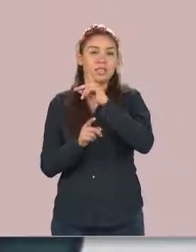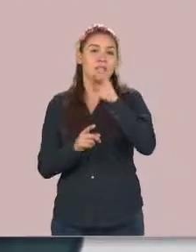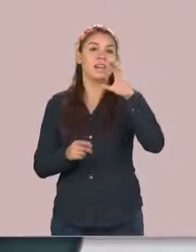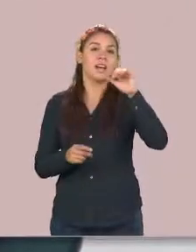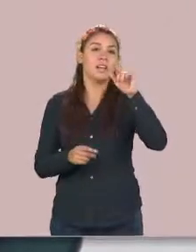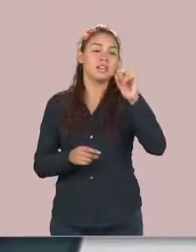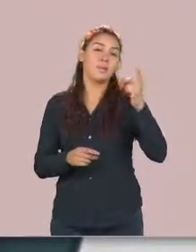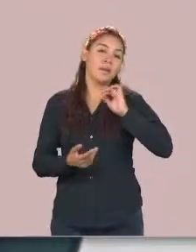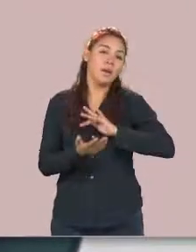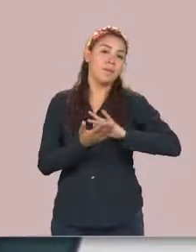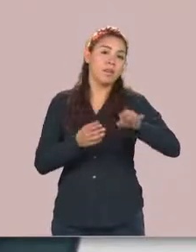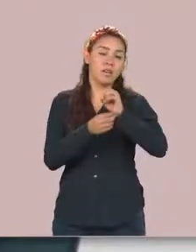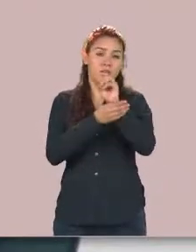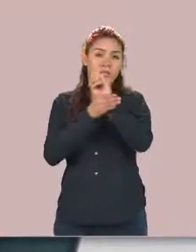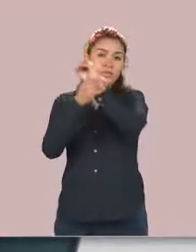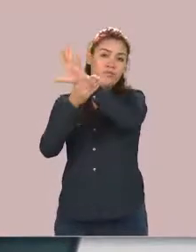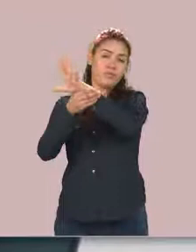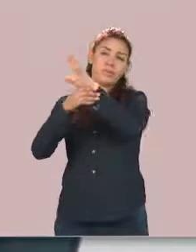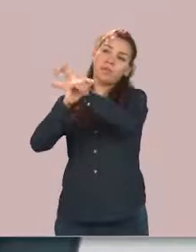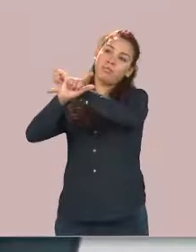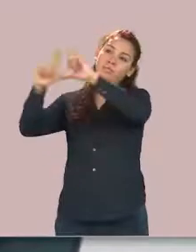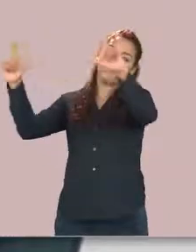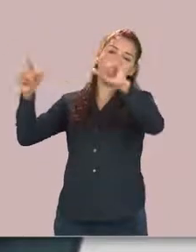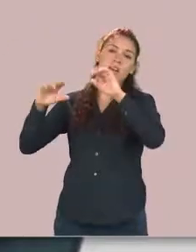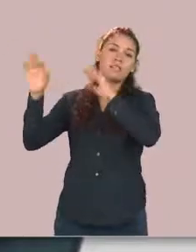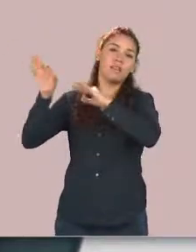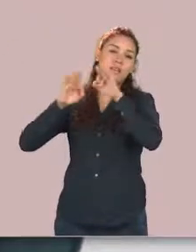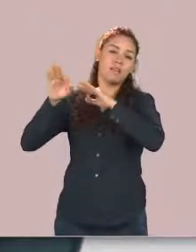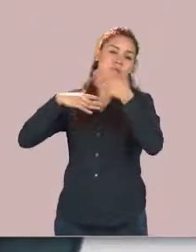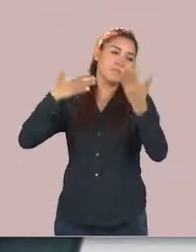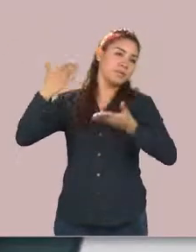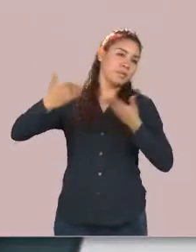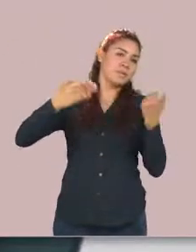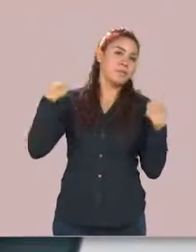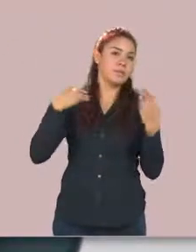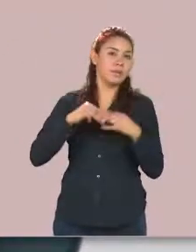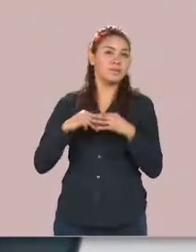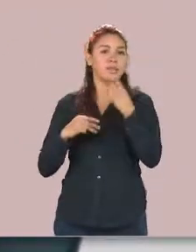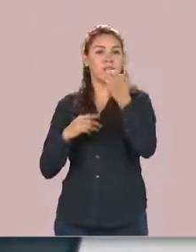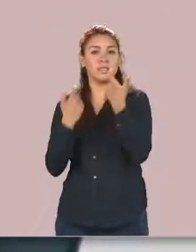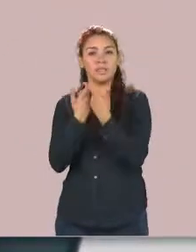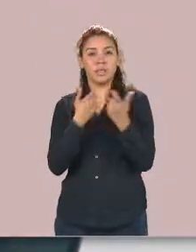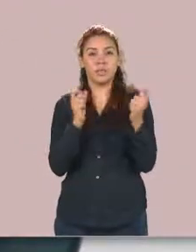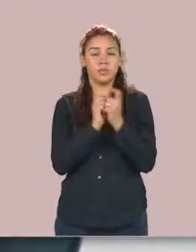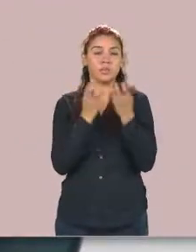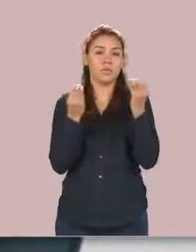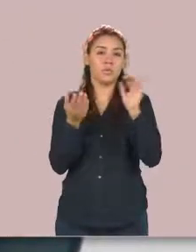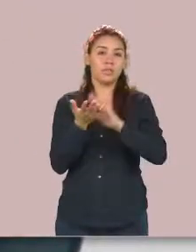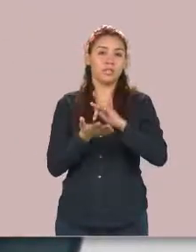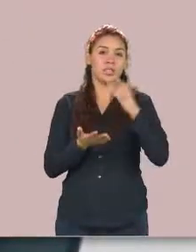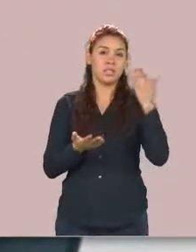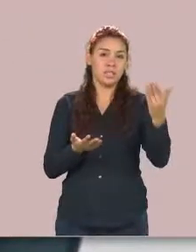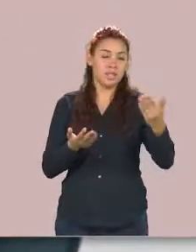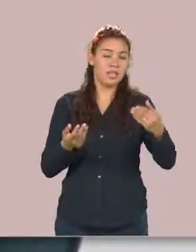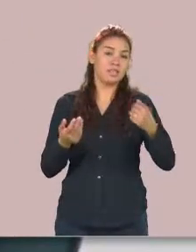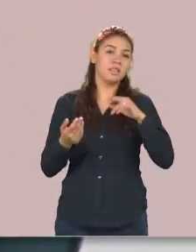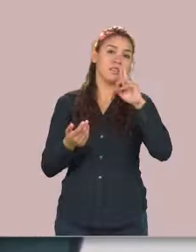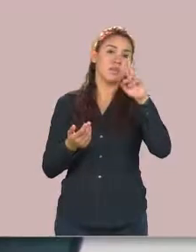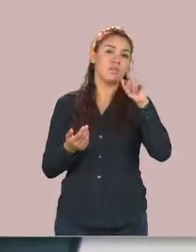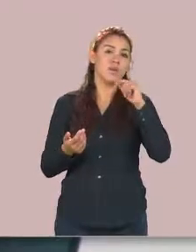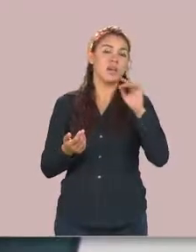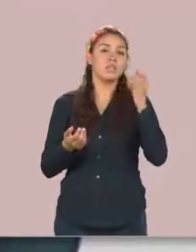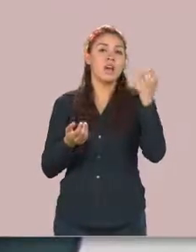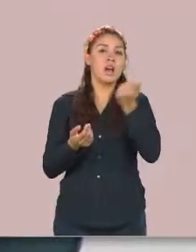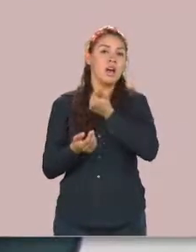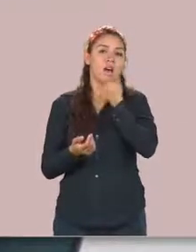para apoyar el trabajo que realizan los docentes de esta institución. El Grupo Empresarial agradeció el apoyo que han recibido por parte de los especialistas de la UAT,